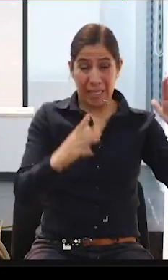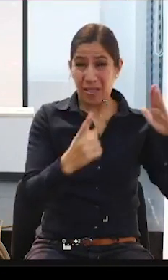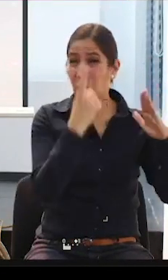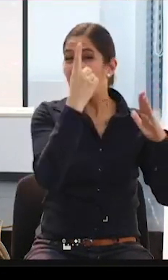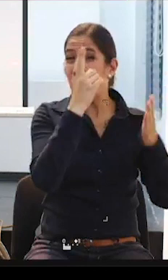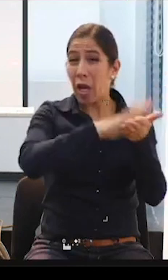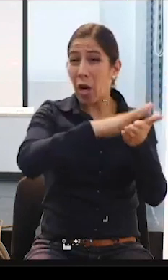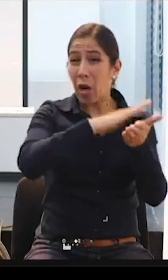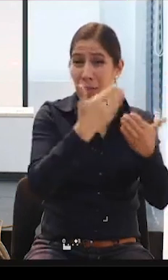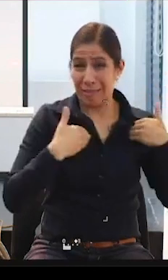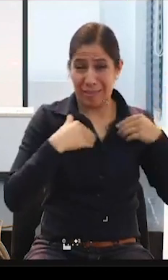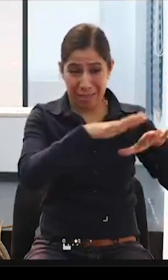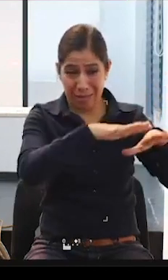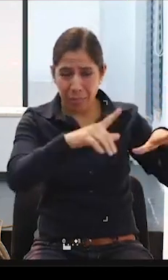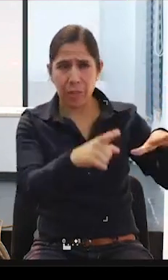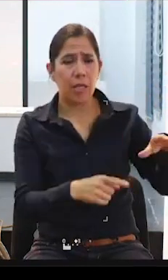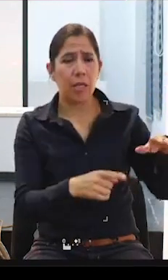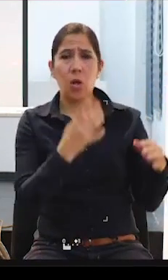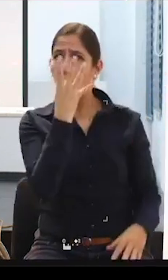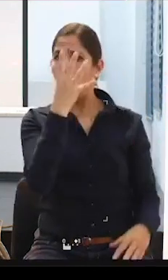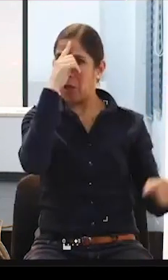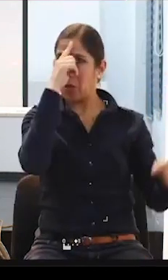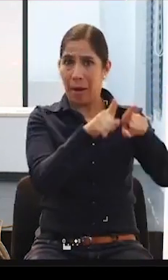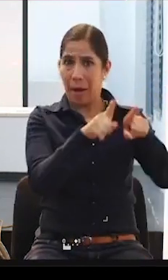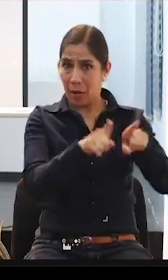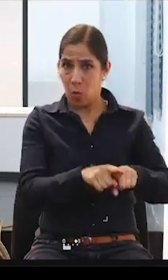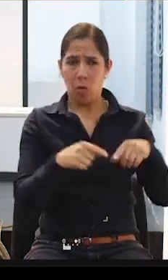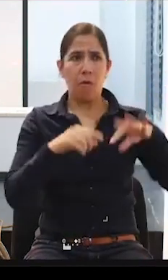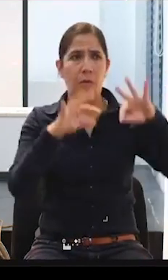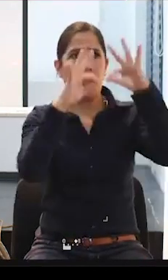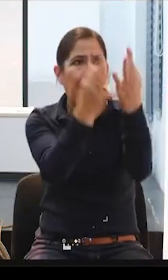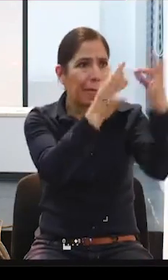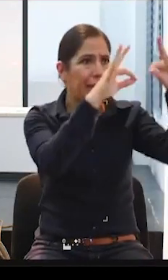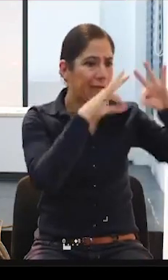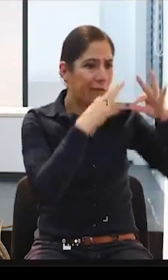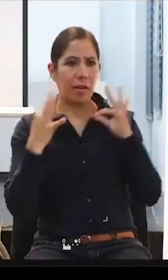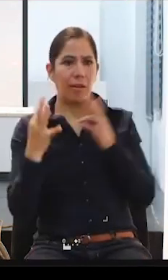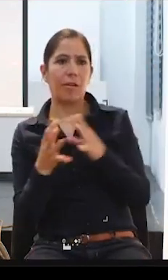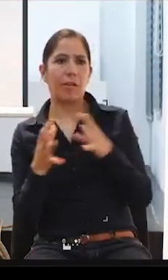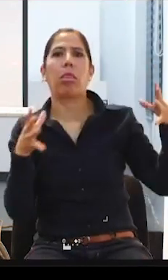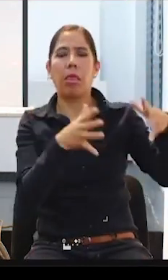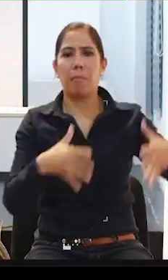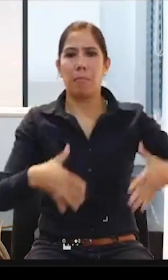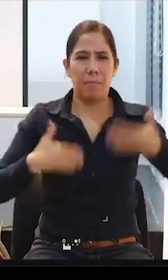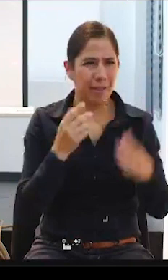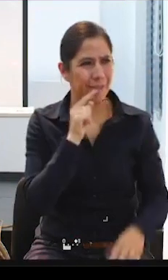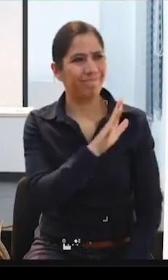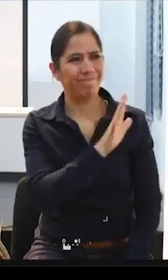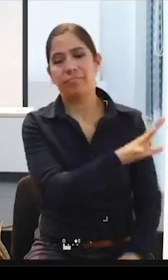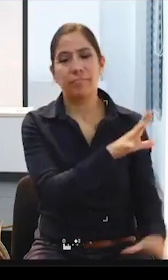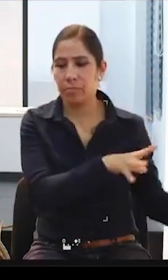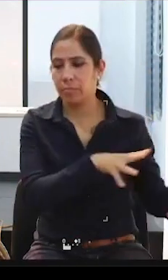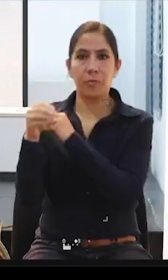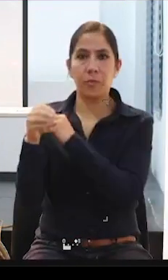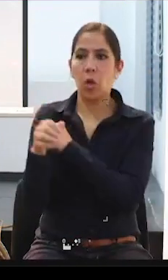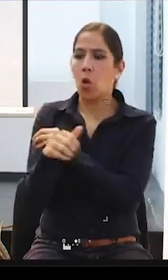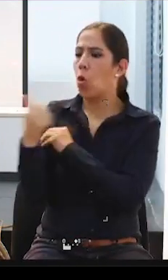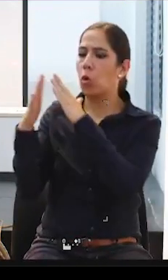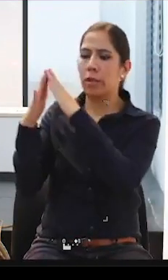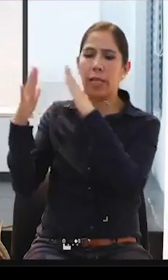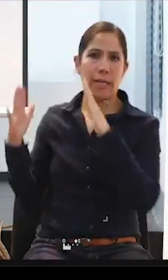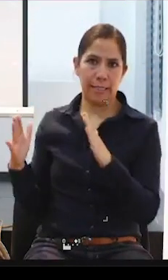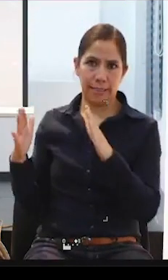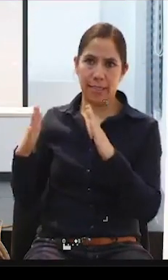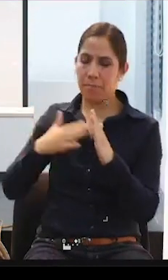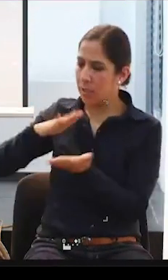cuatro hermanos con sus familias viviendo. Entonces, he hecho mi propia cocina. Mis hermanas se han enojado,